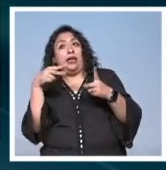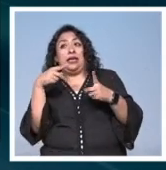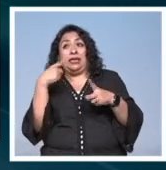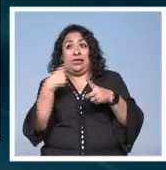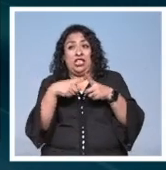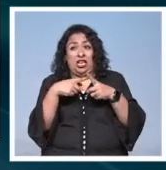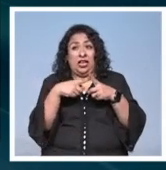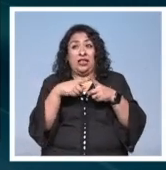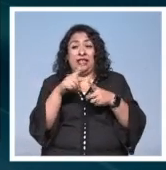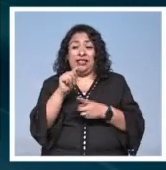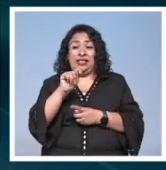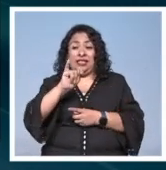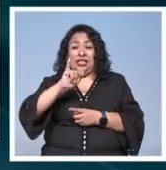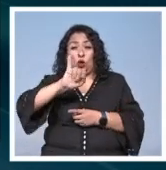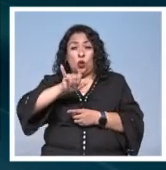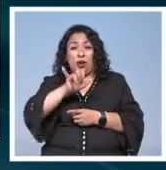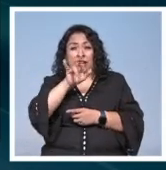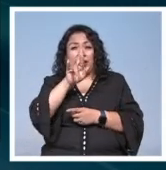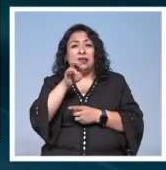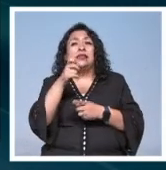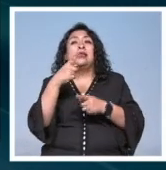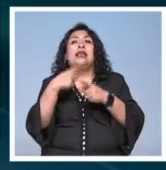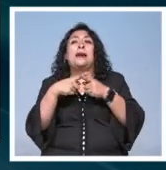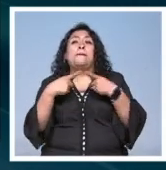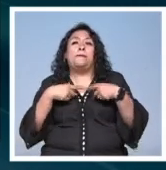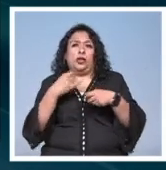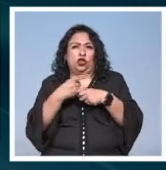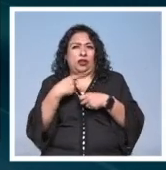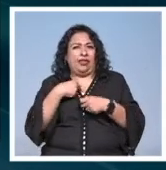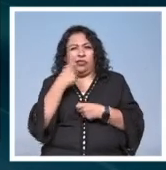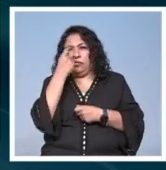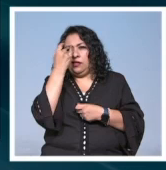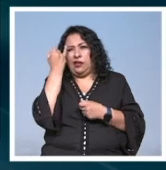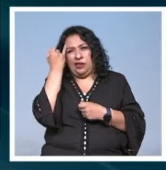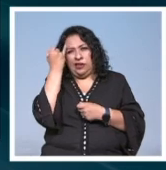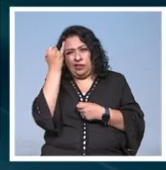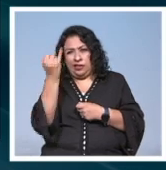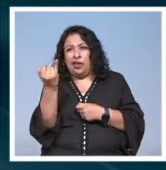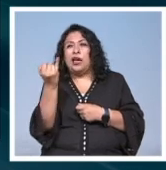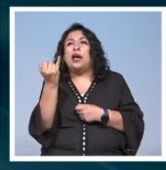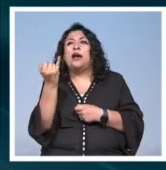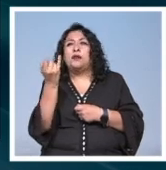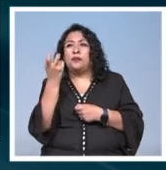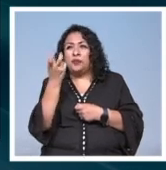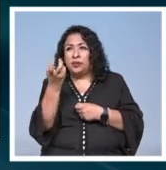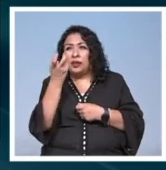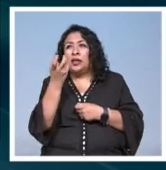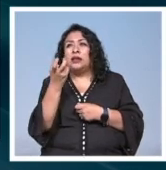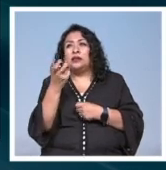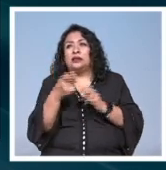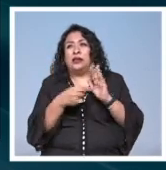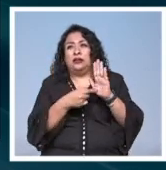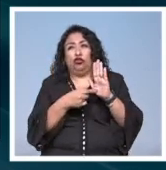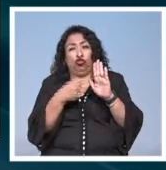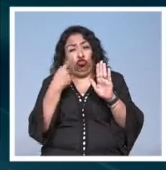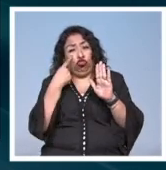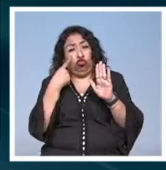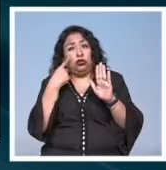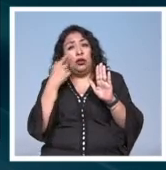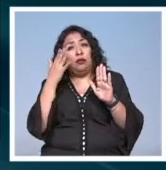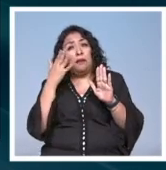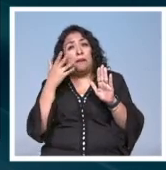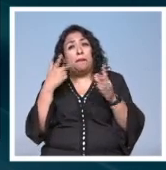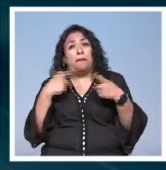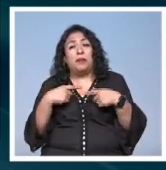una serie donde el protagonista es un personaje que creamos con este icónico personaje